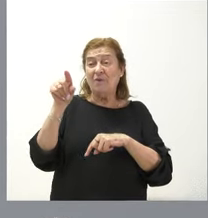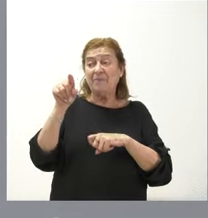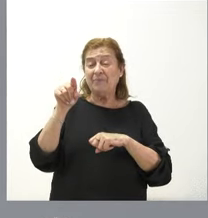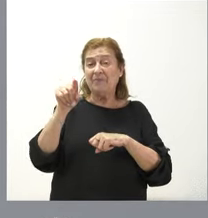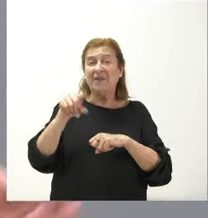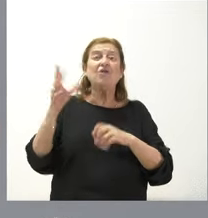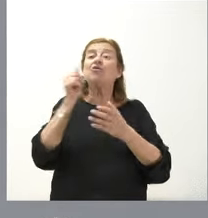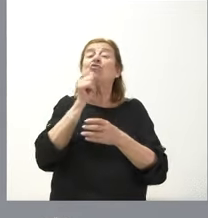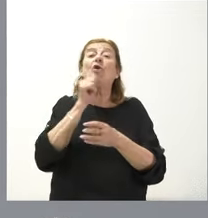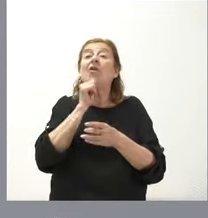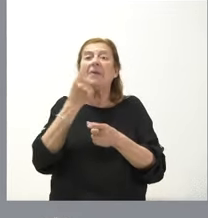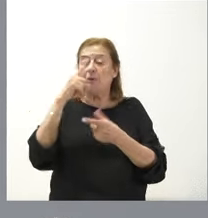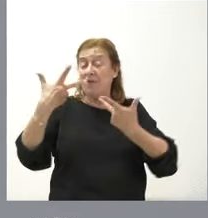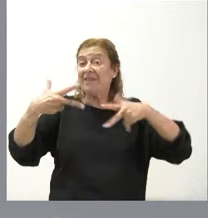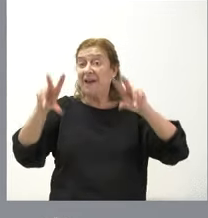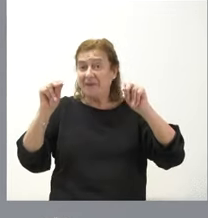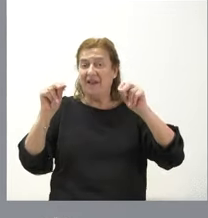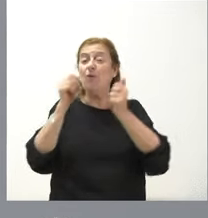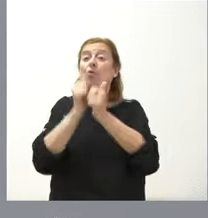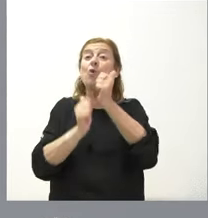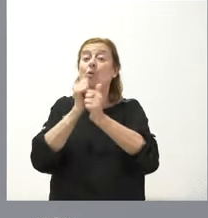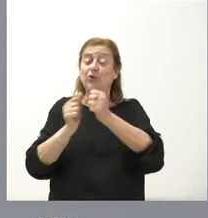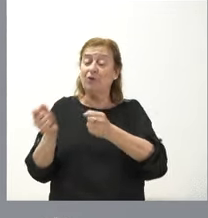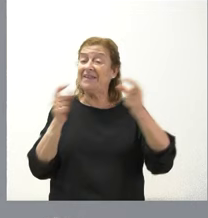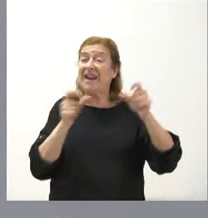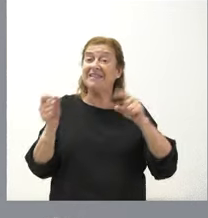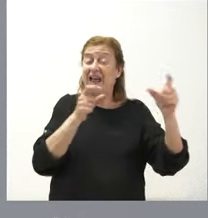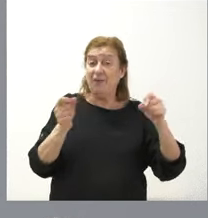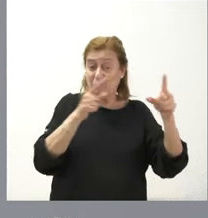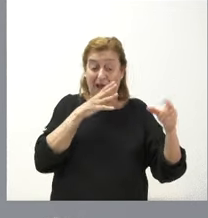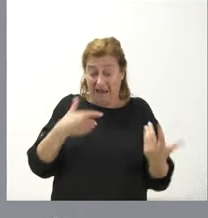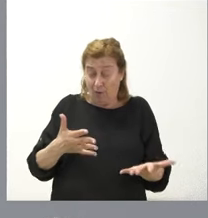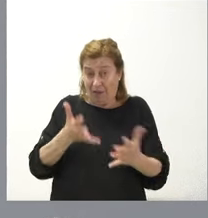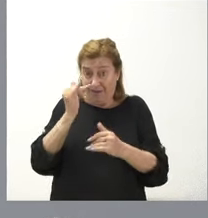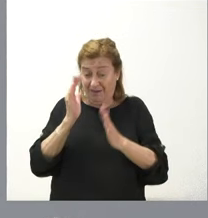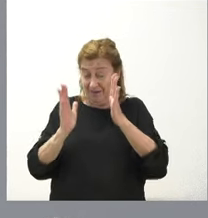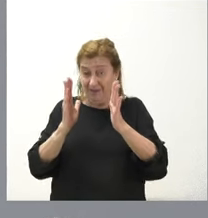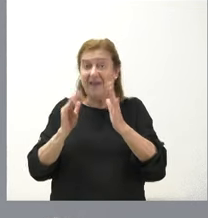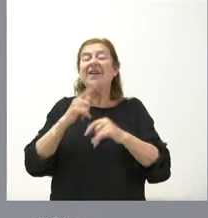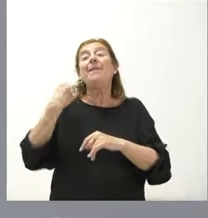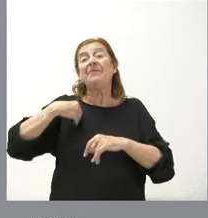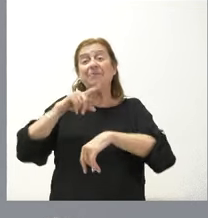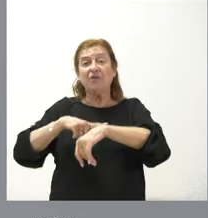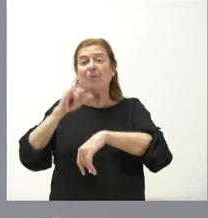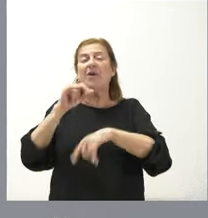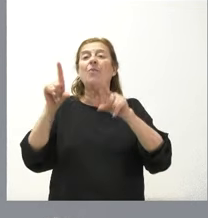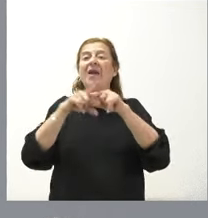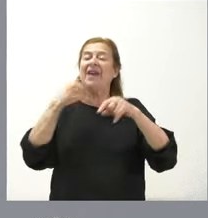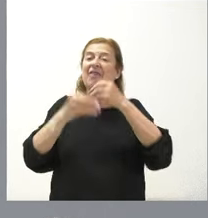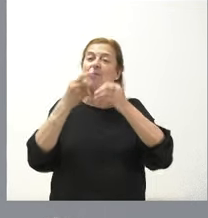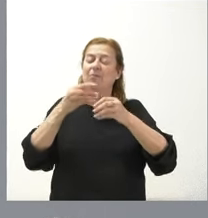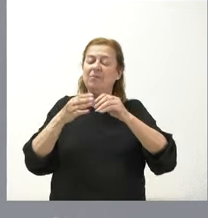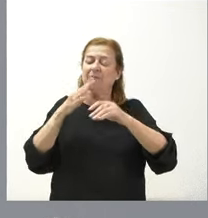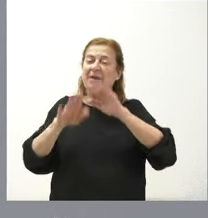Campo, todavía no ha terminado el concurso de traslados que está en vigor y a la vez hay un proceso de estabilización de